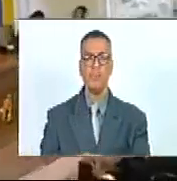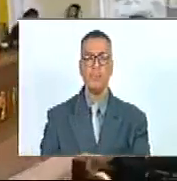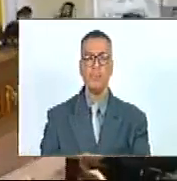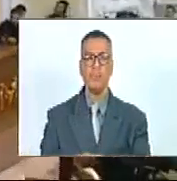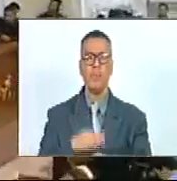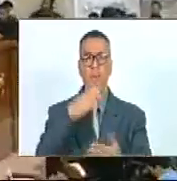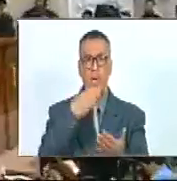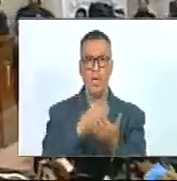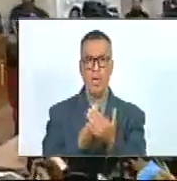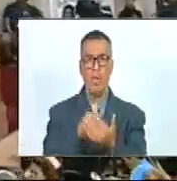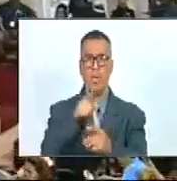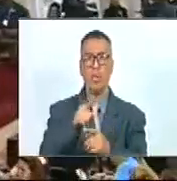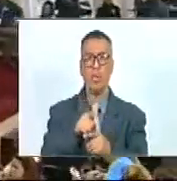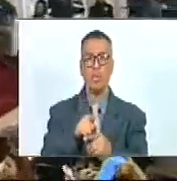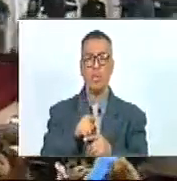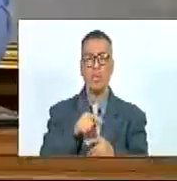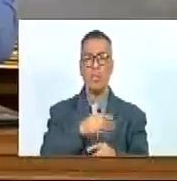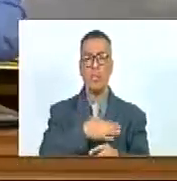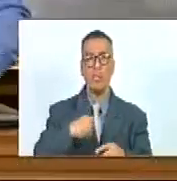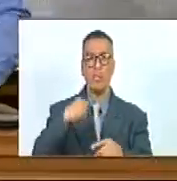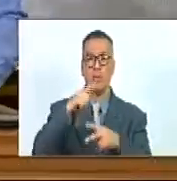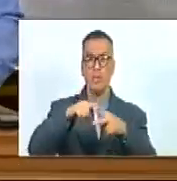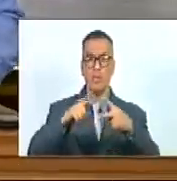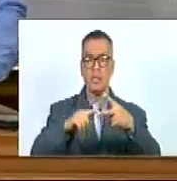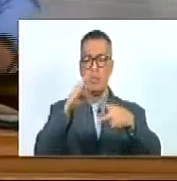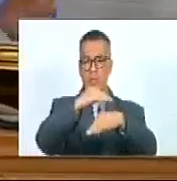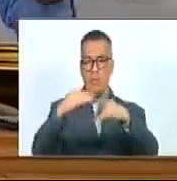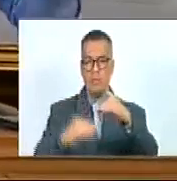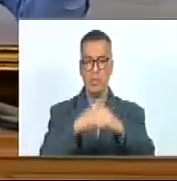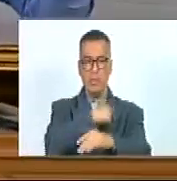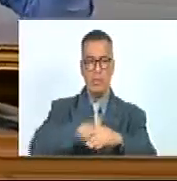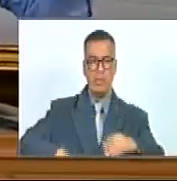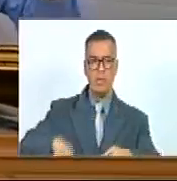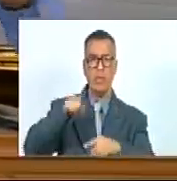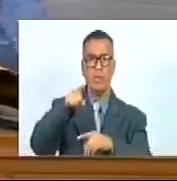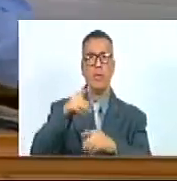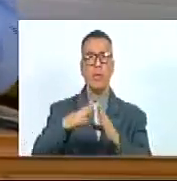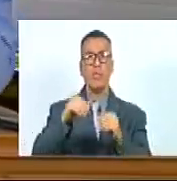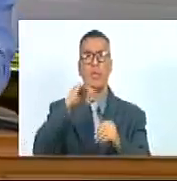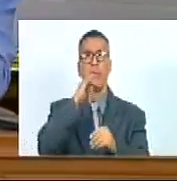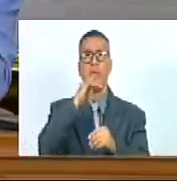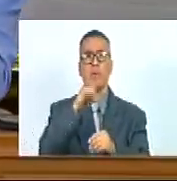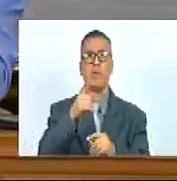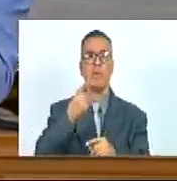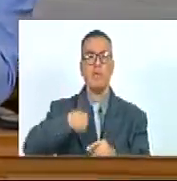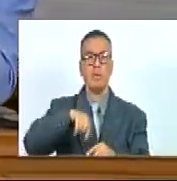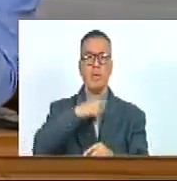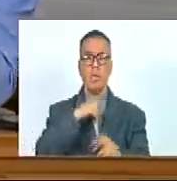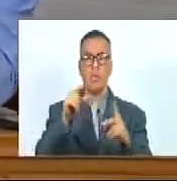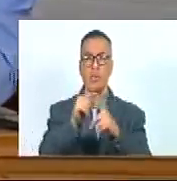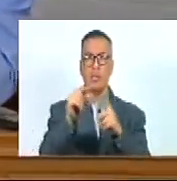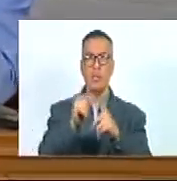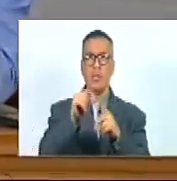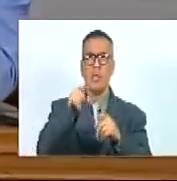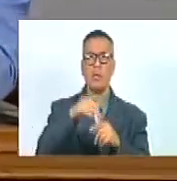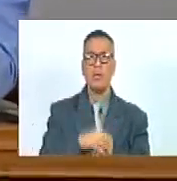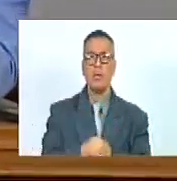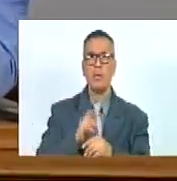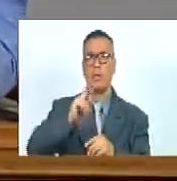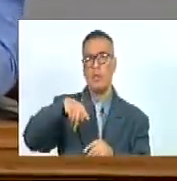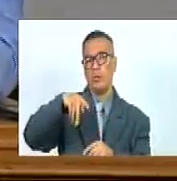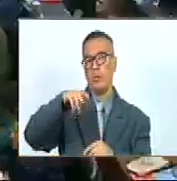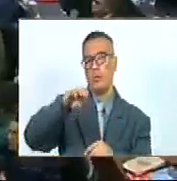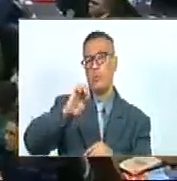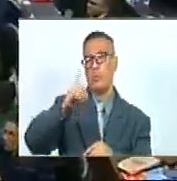gracias querida diputada segunda vicepresidenta por esa información deban el uso la palabra al diputado Pedro